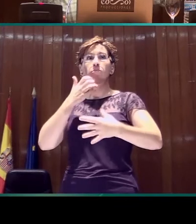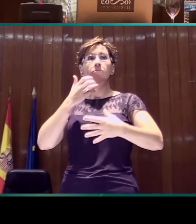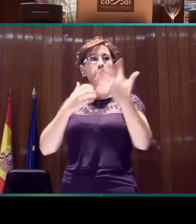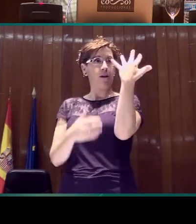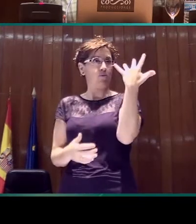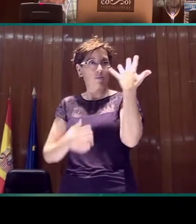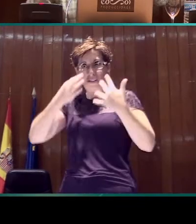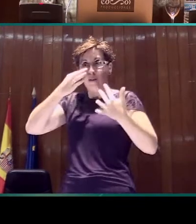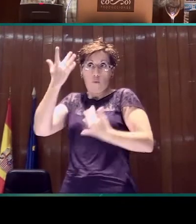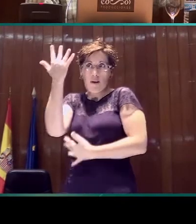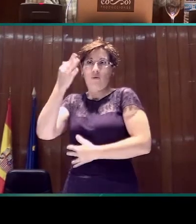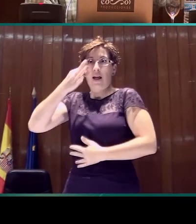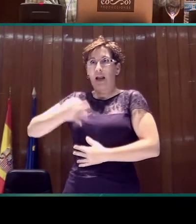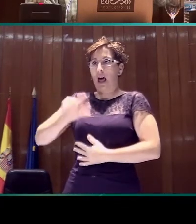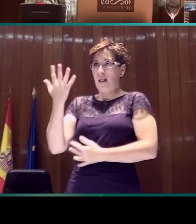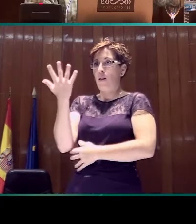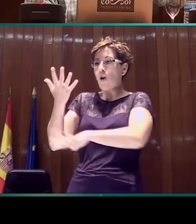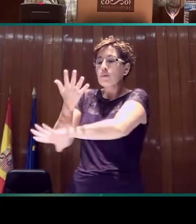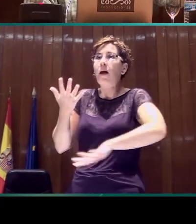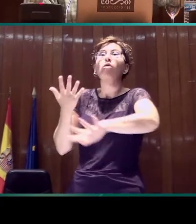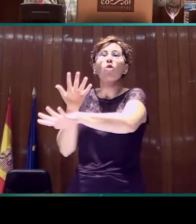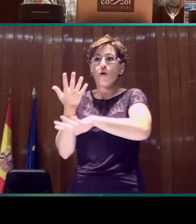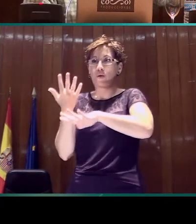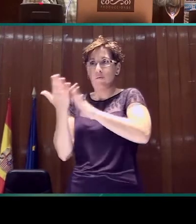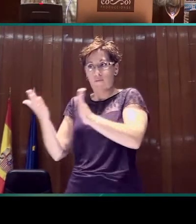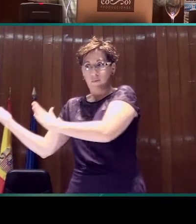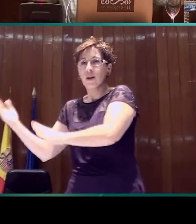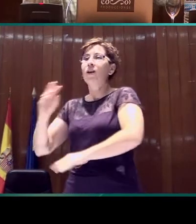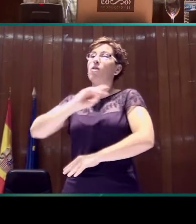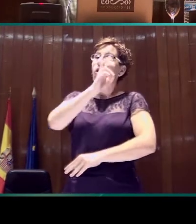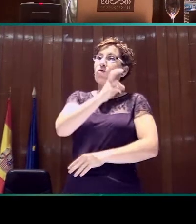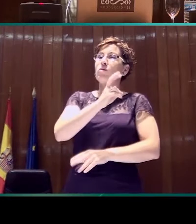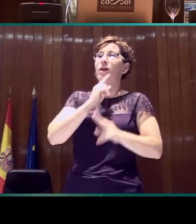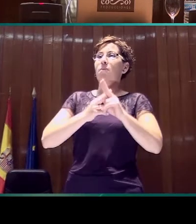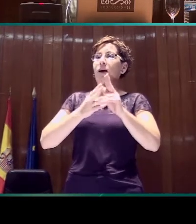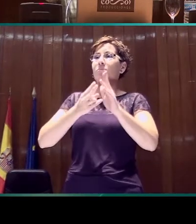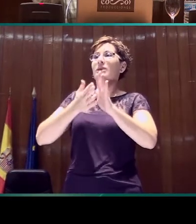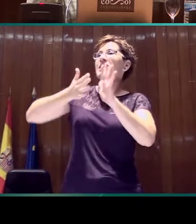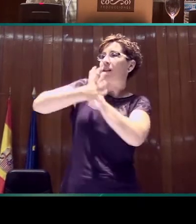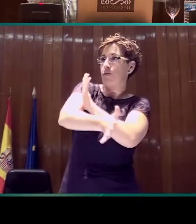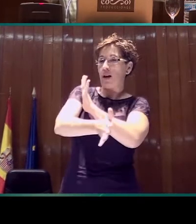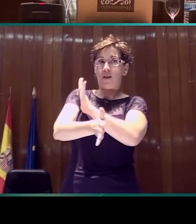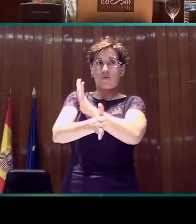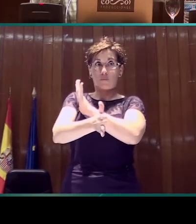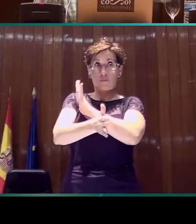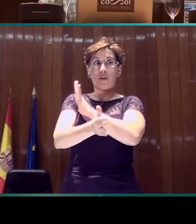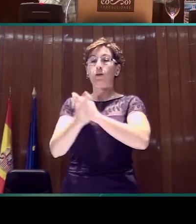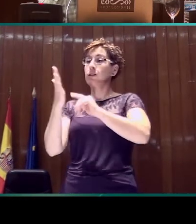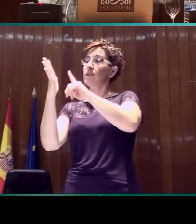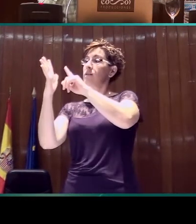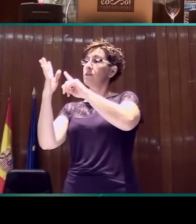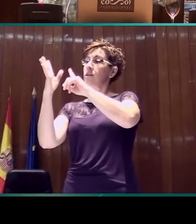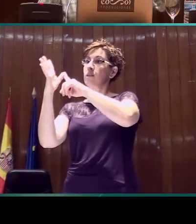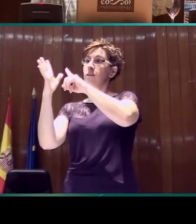¿de acuerdo? Y por otro está el significado, el polo semántico, que en este caso cada uno de los dedos se refiere a cuatro